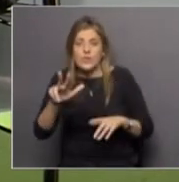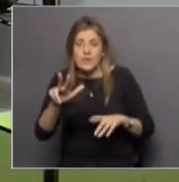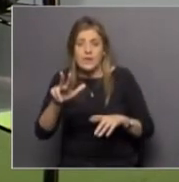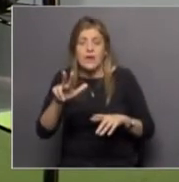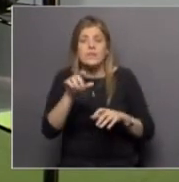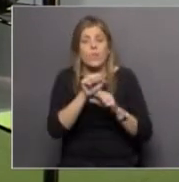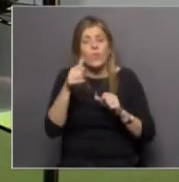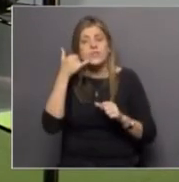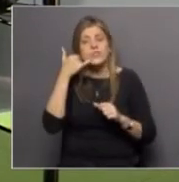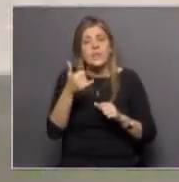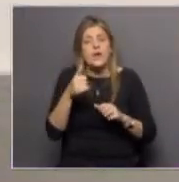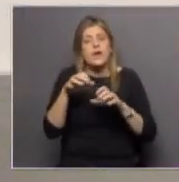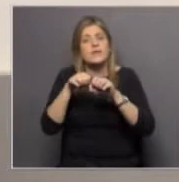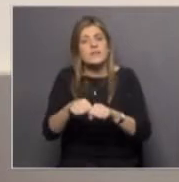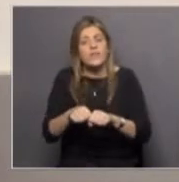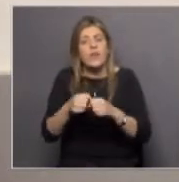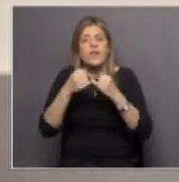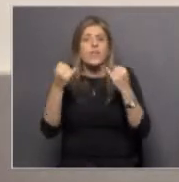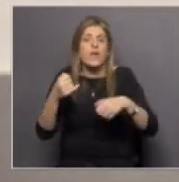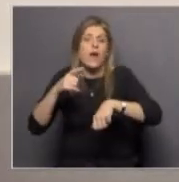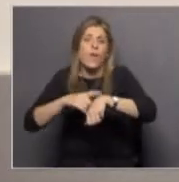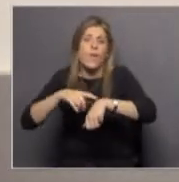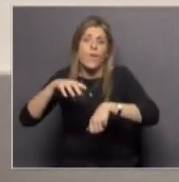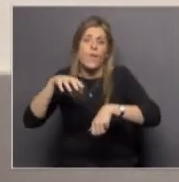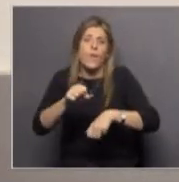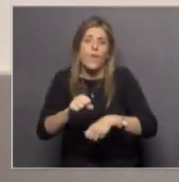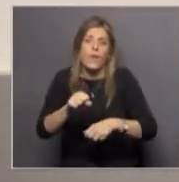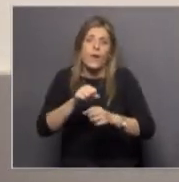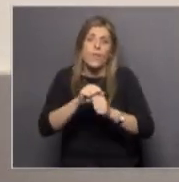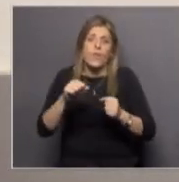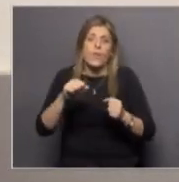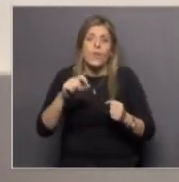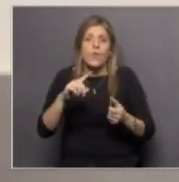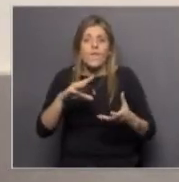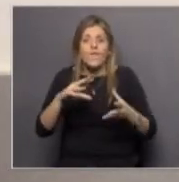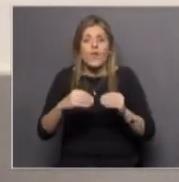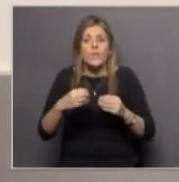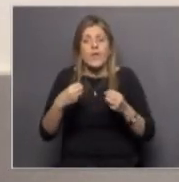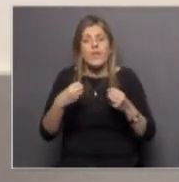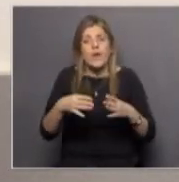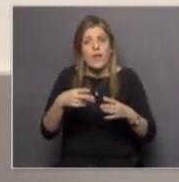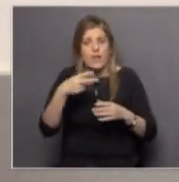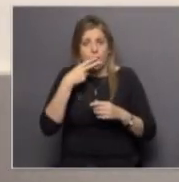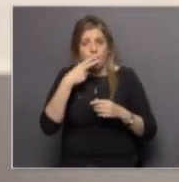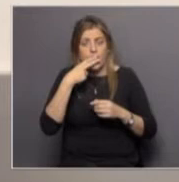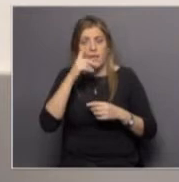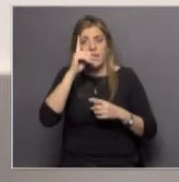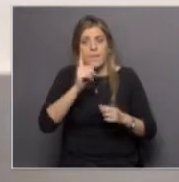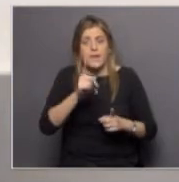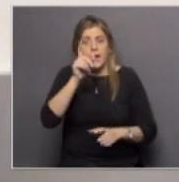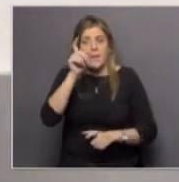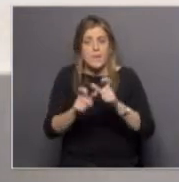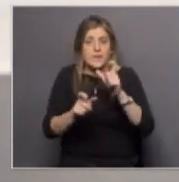y allí pueden reservar una hora para bueno poder encontrar formas de dejar de fumar incluso las personas que